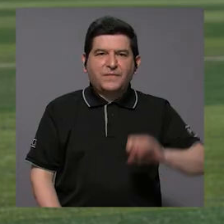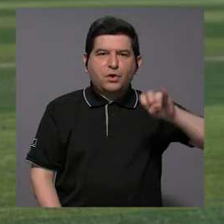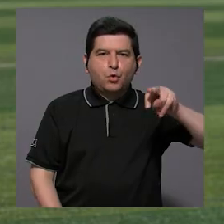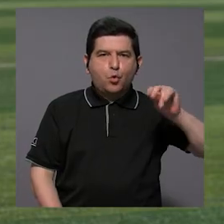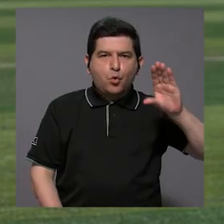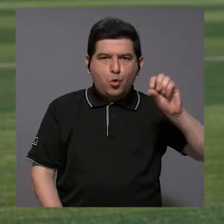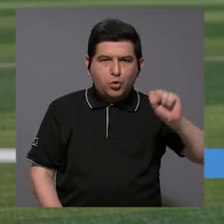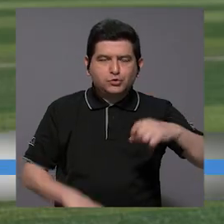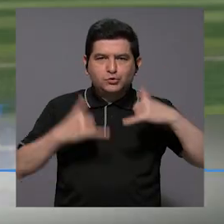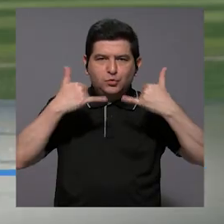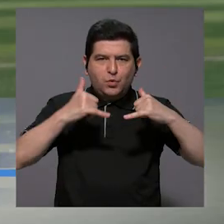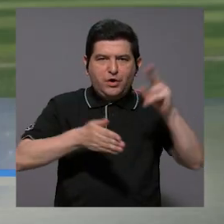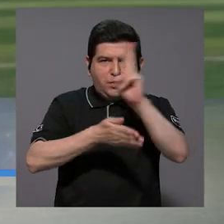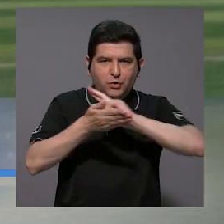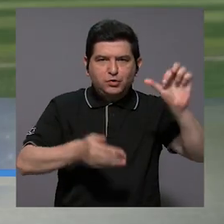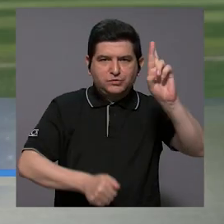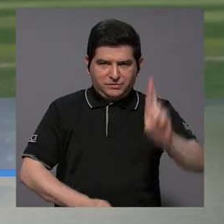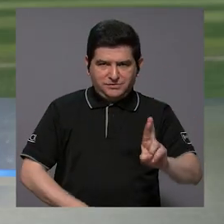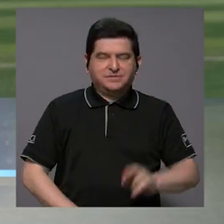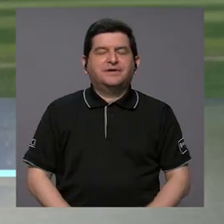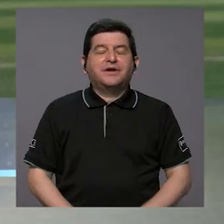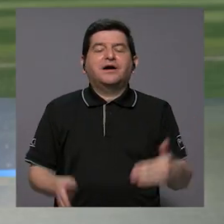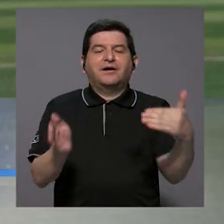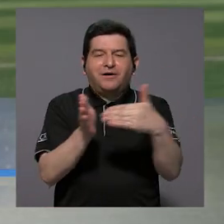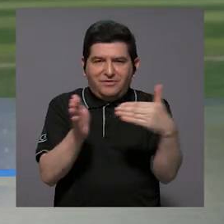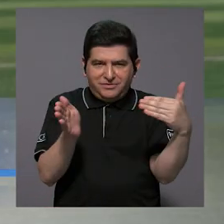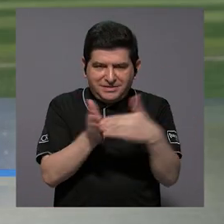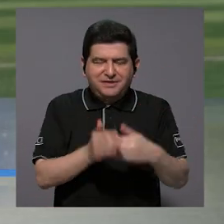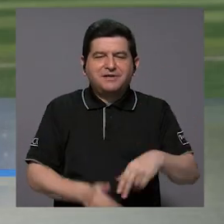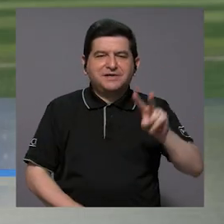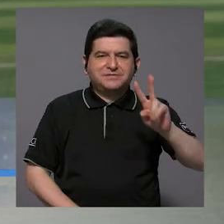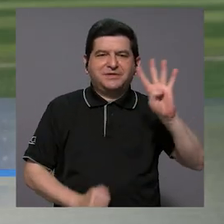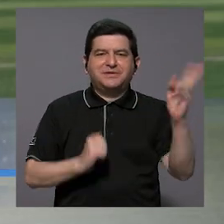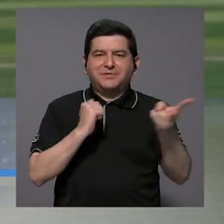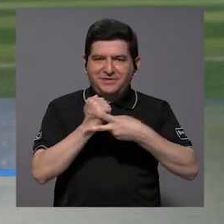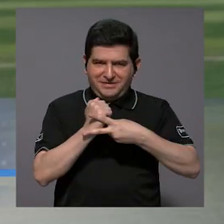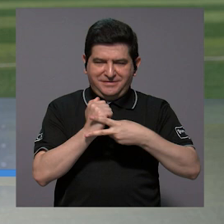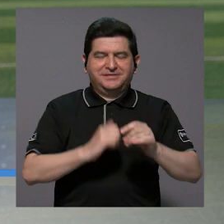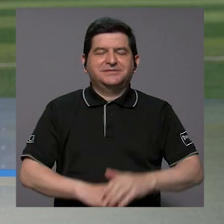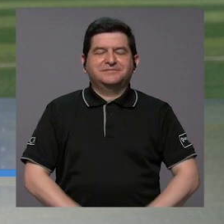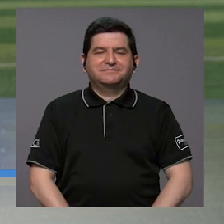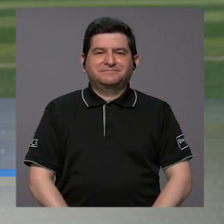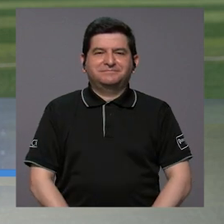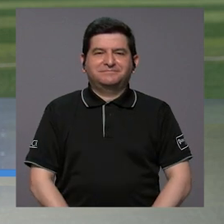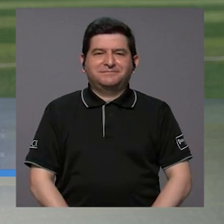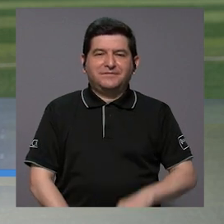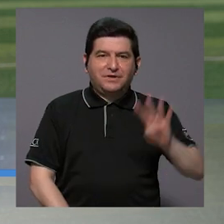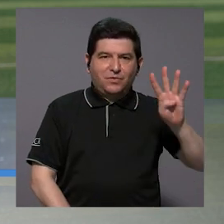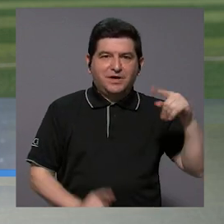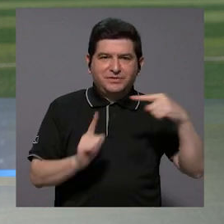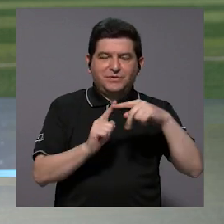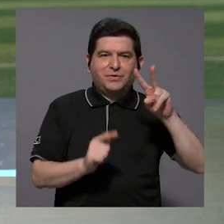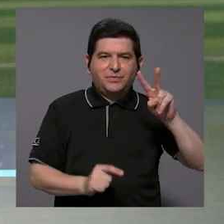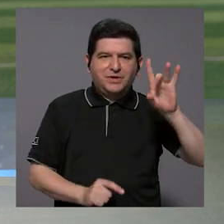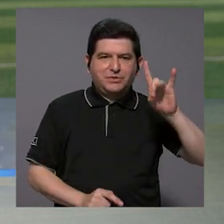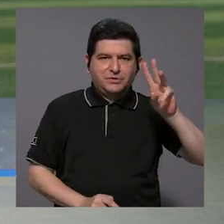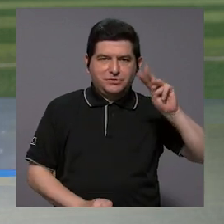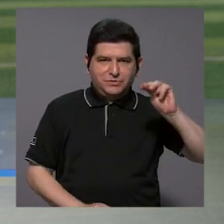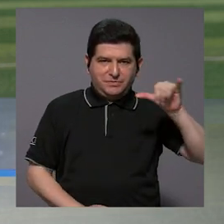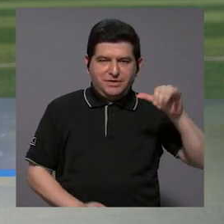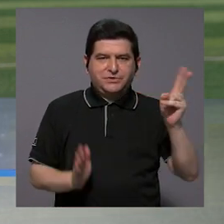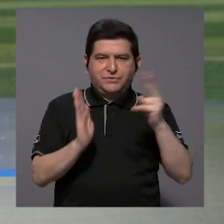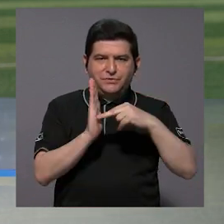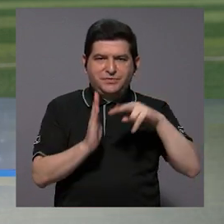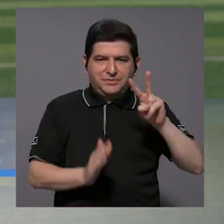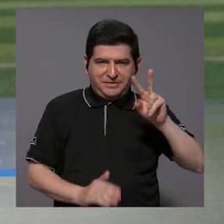Junkos, Jueros Universitarios Costarricenses está de regreso en su 24ta edición. Del 4 al 28 de